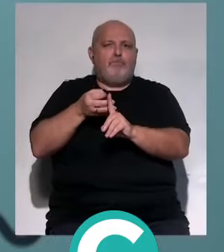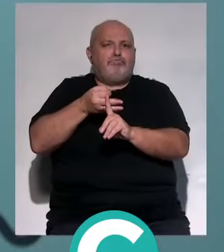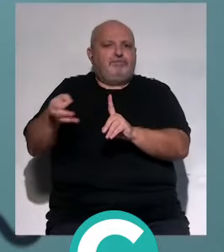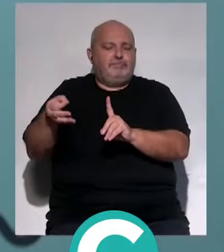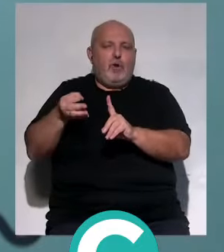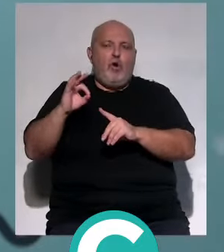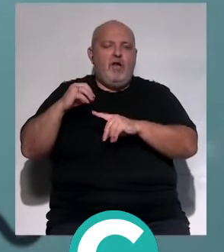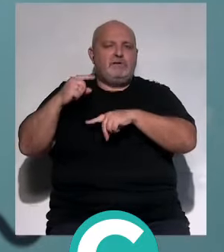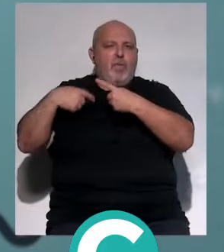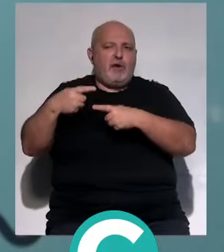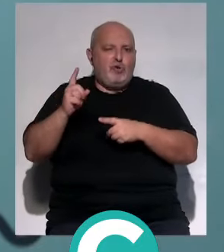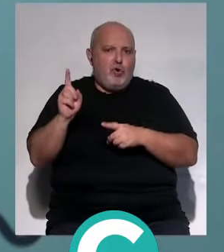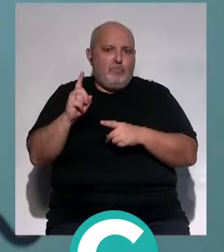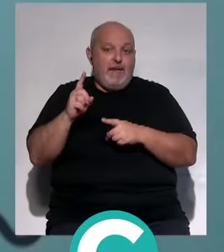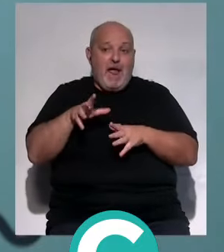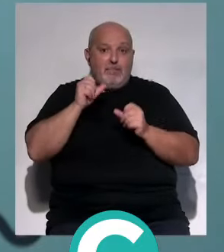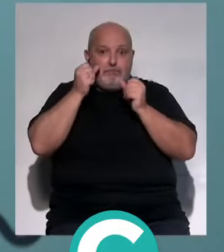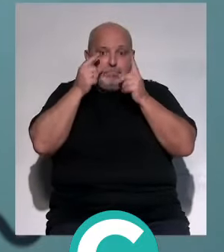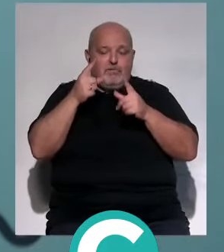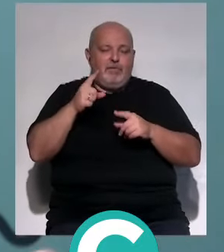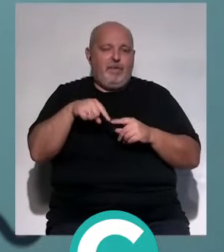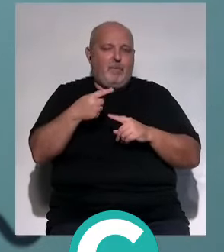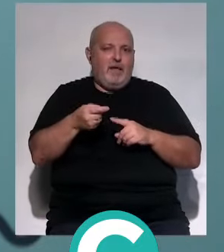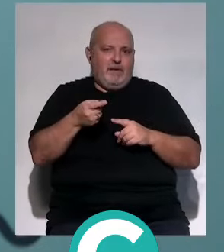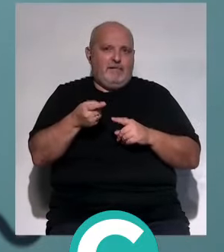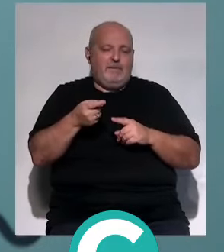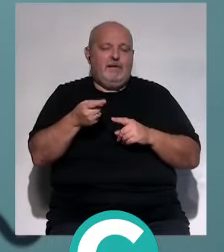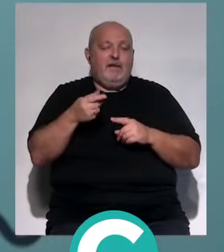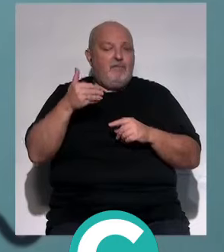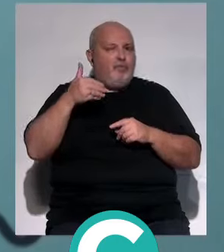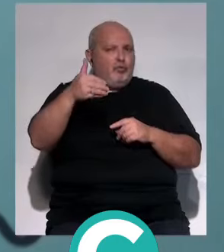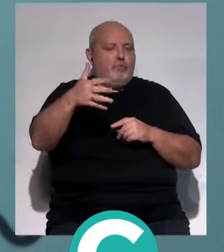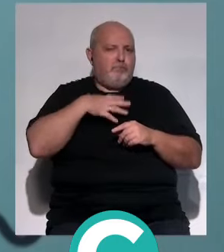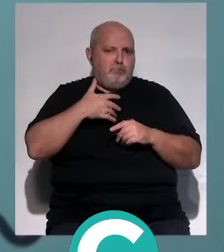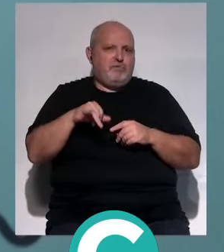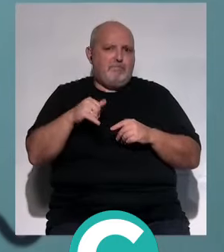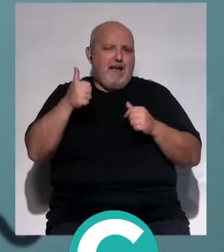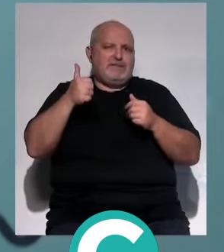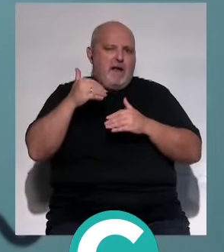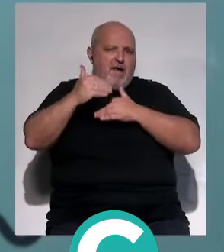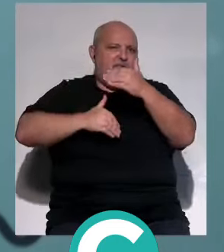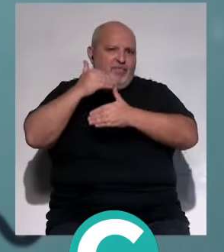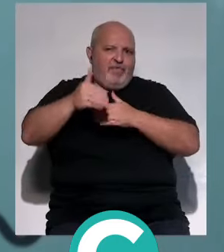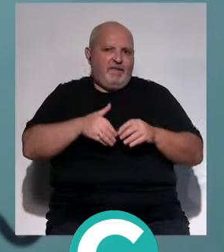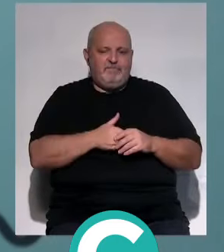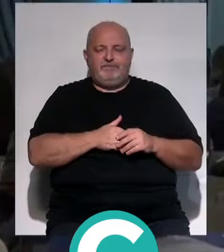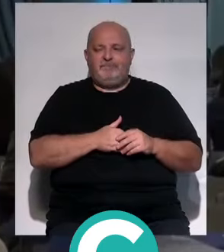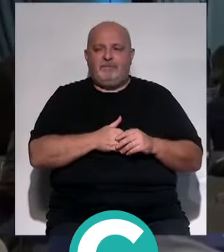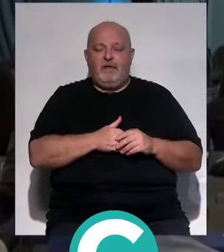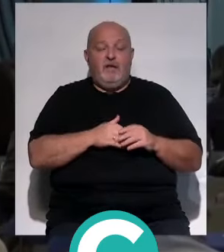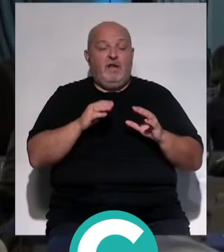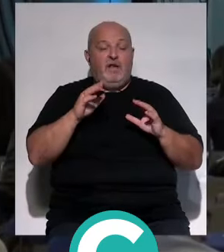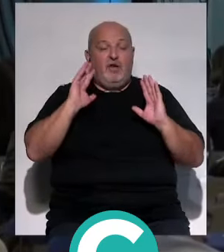efectos secundarios, que eso solamente lo sabemos ahora a posteriori, pero el futuro va por saberlo a priori antes de aplicar esos tratamientos. El